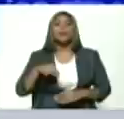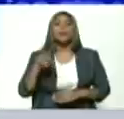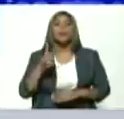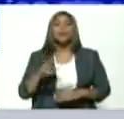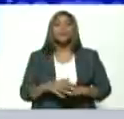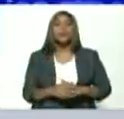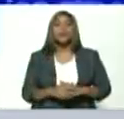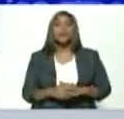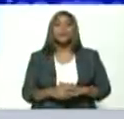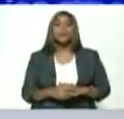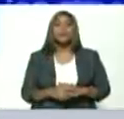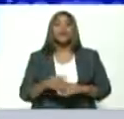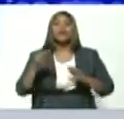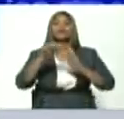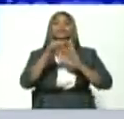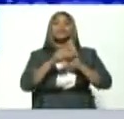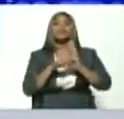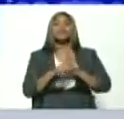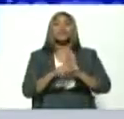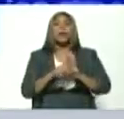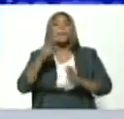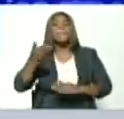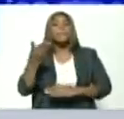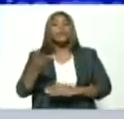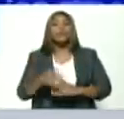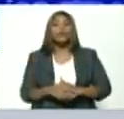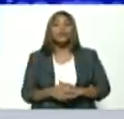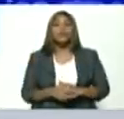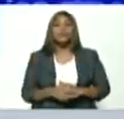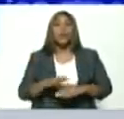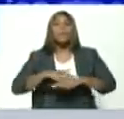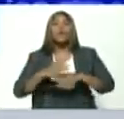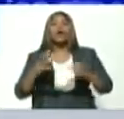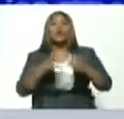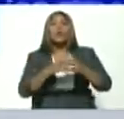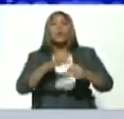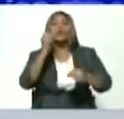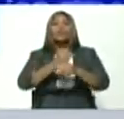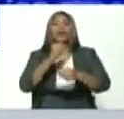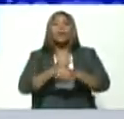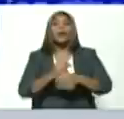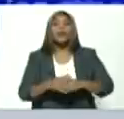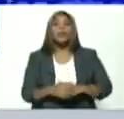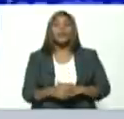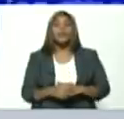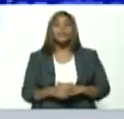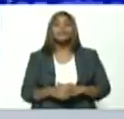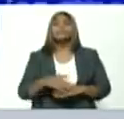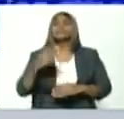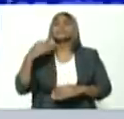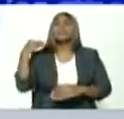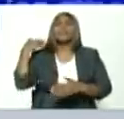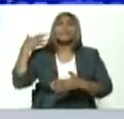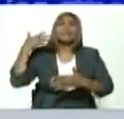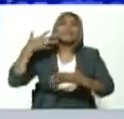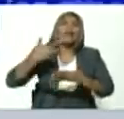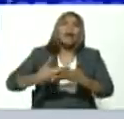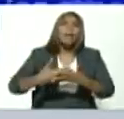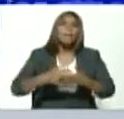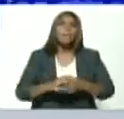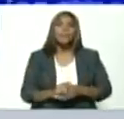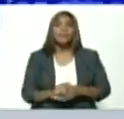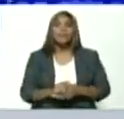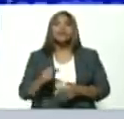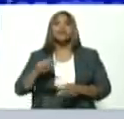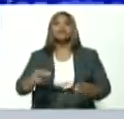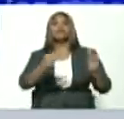Ese es un elemento fundamental y luego porque la clase obrera venezolana tiene rato ya poniéndose